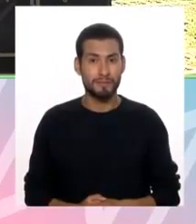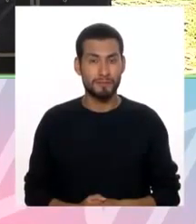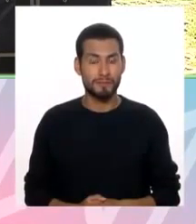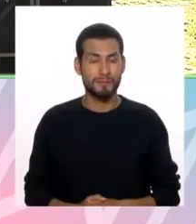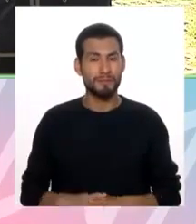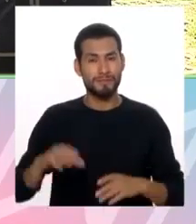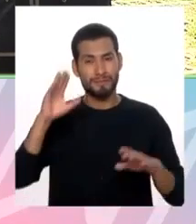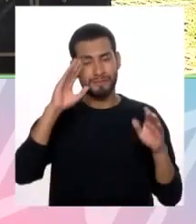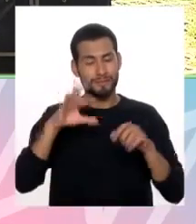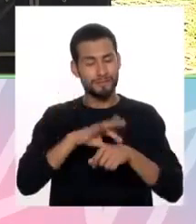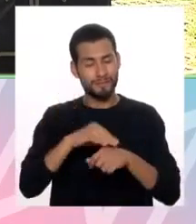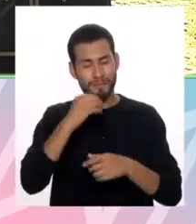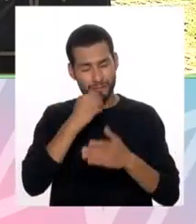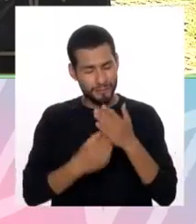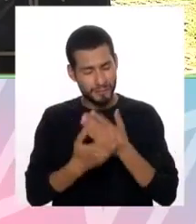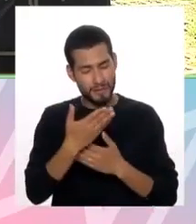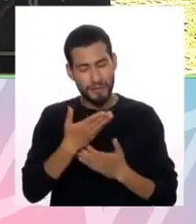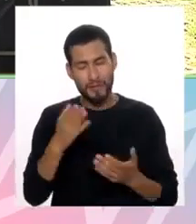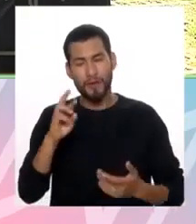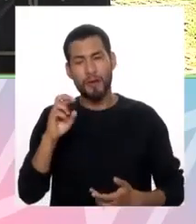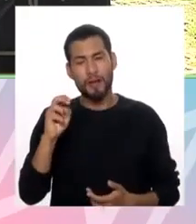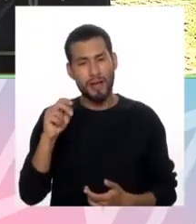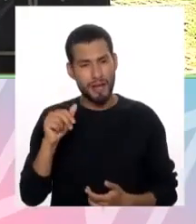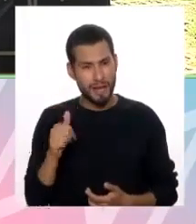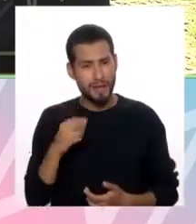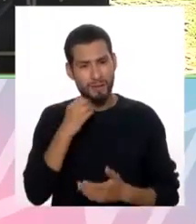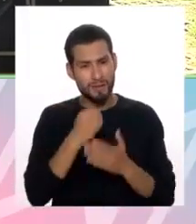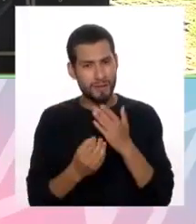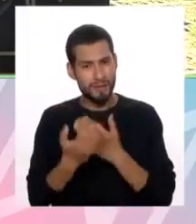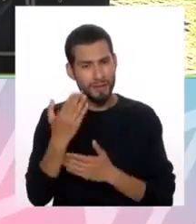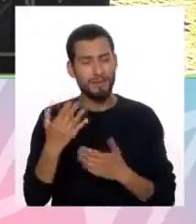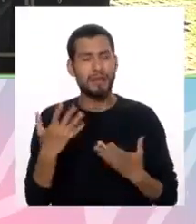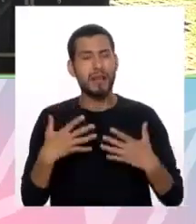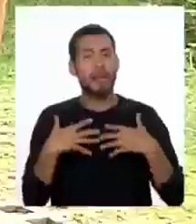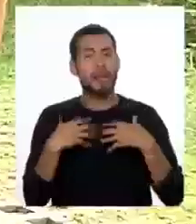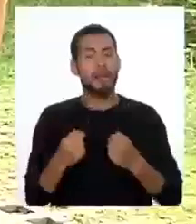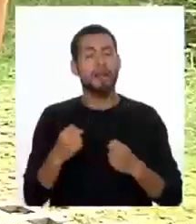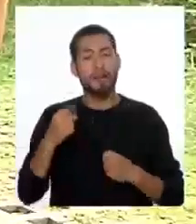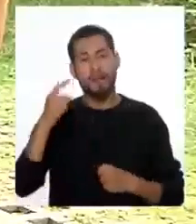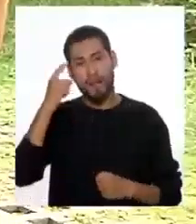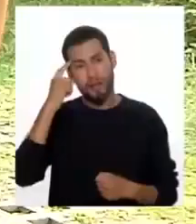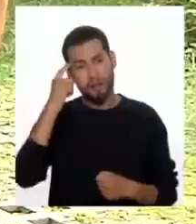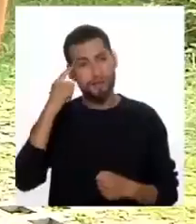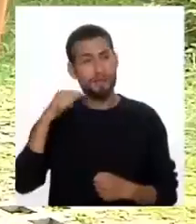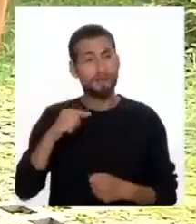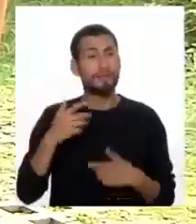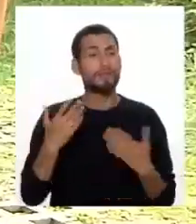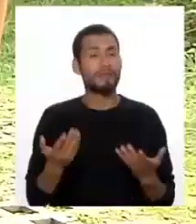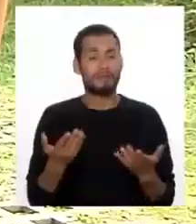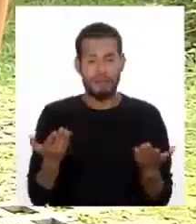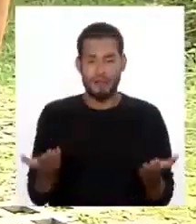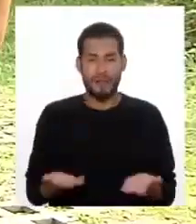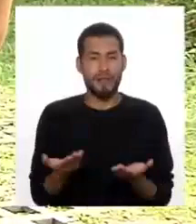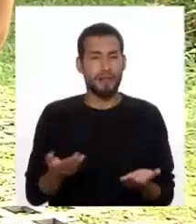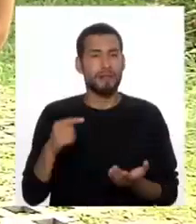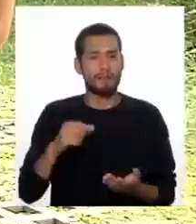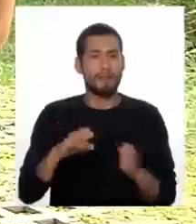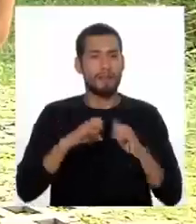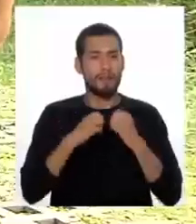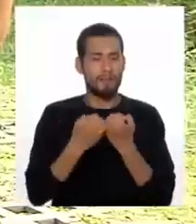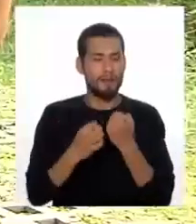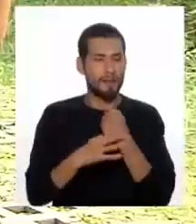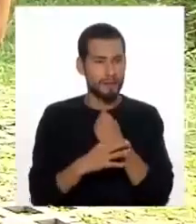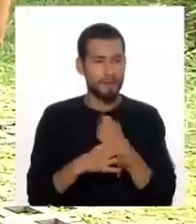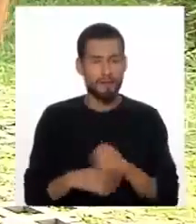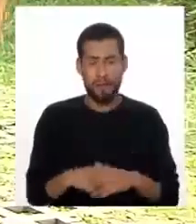¿Qué tal, doctor? Buenos días. Doctora Rosana, buenos días. La salud mental una vez más presente en Cuerpo Médico.